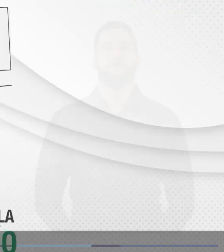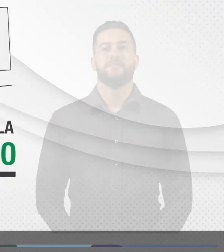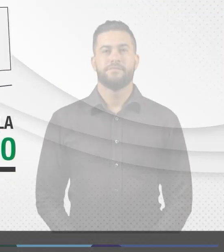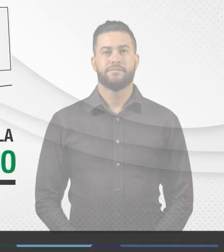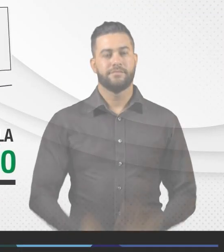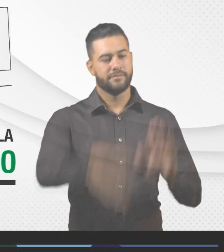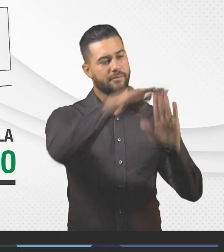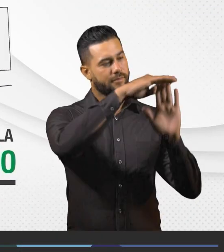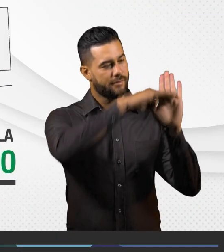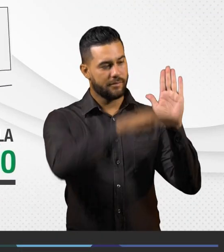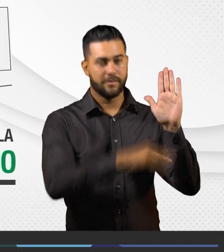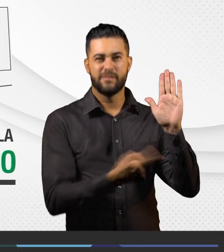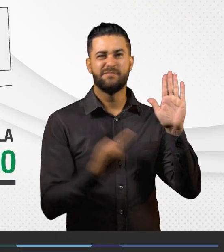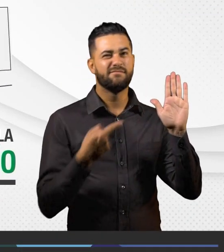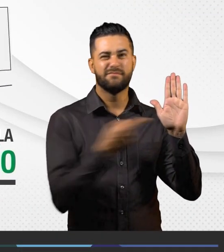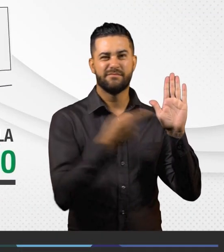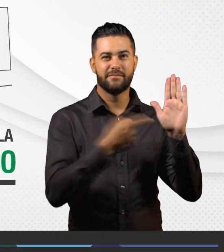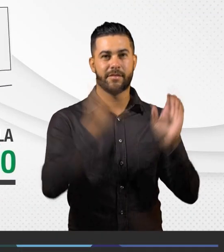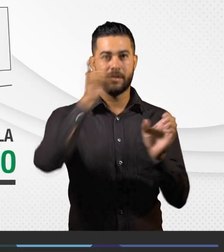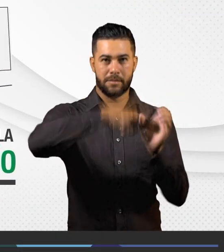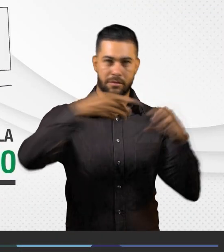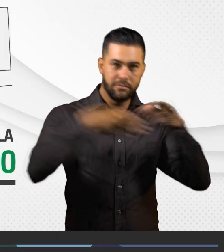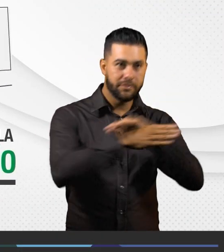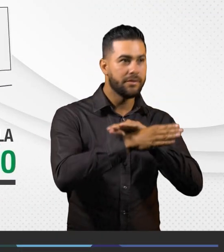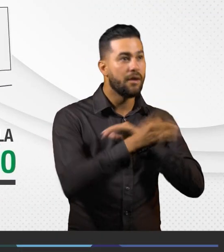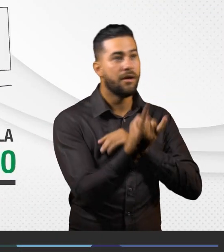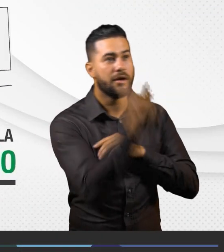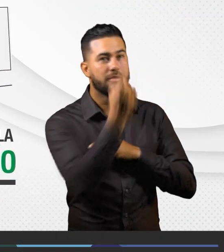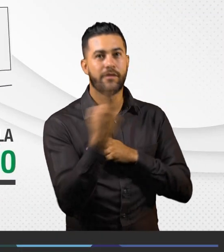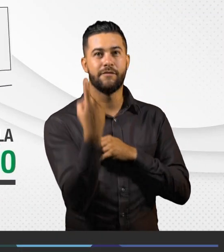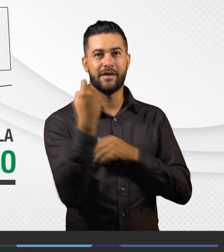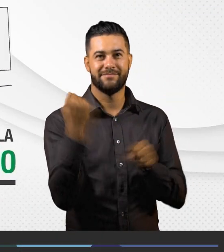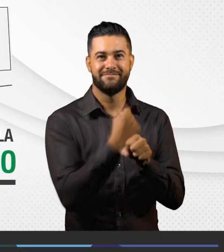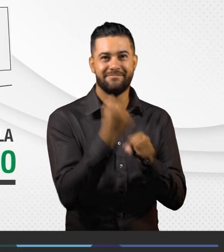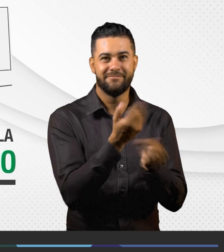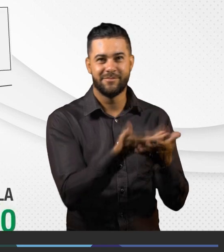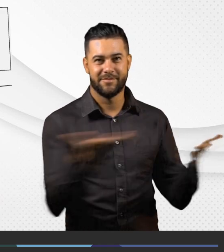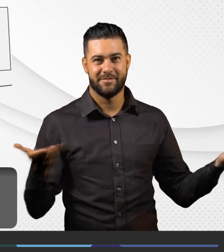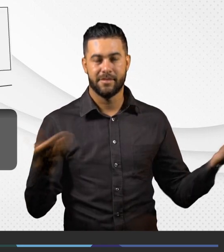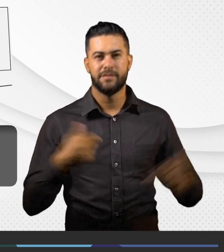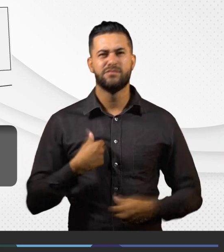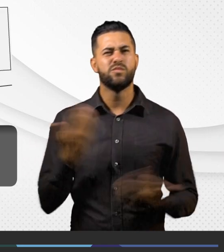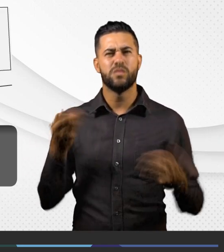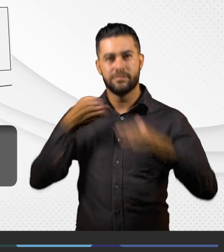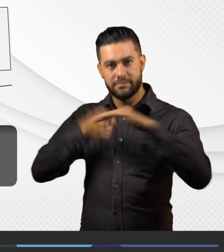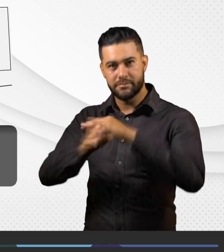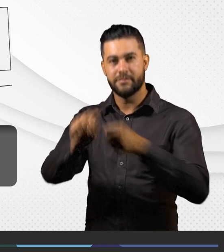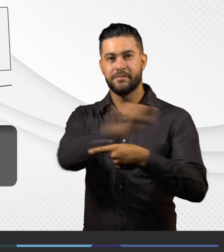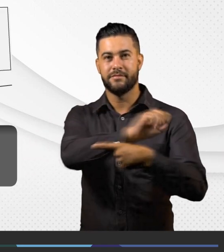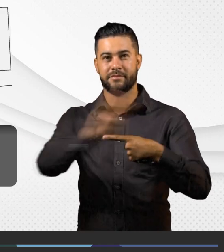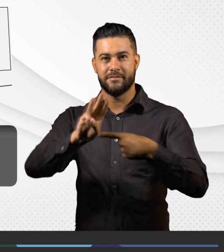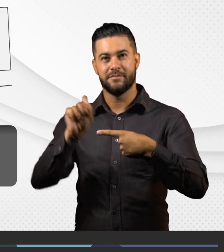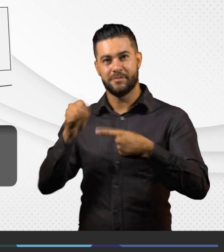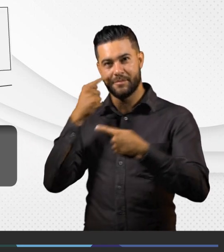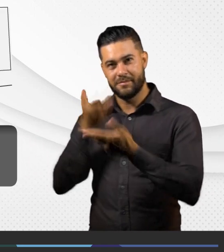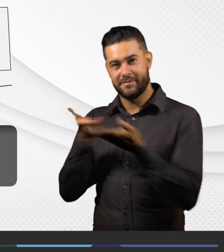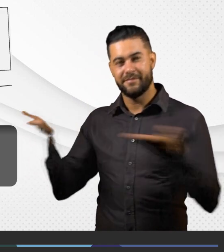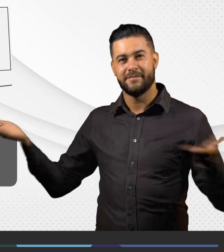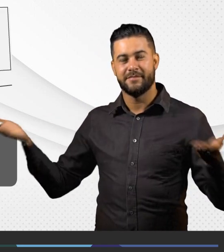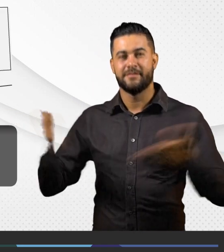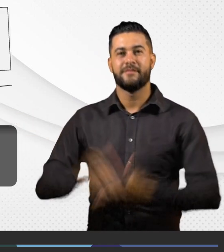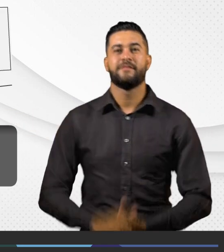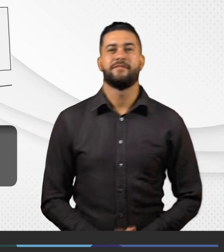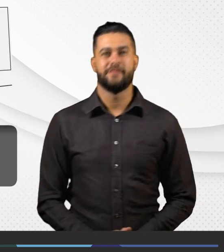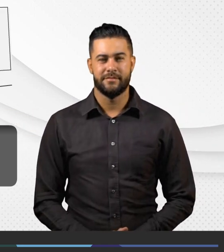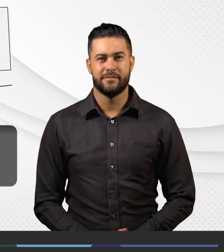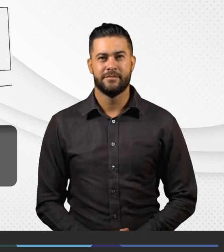Instructivo para el registro de vacantes. Primero, debes ingresar a www.uniquindio